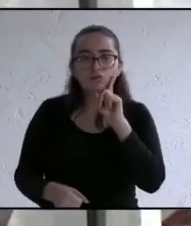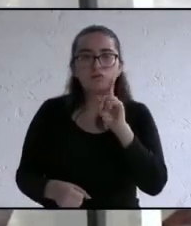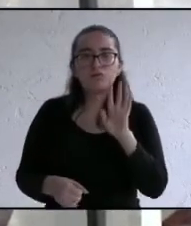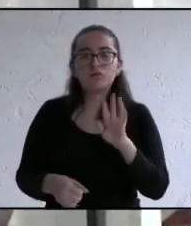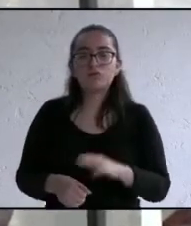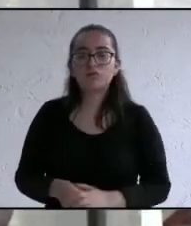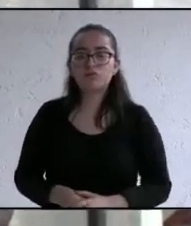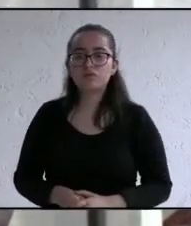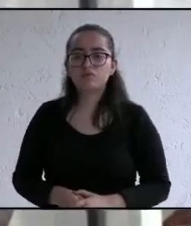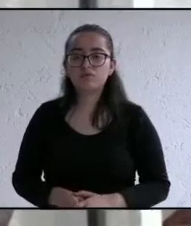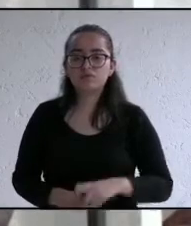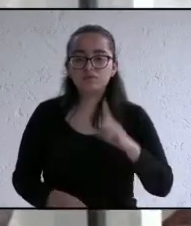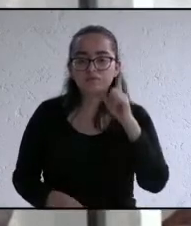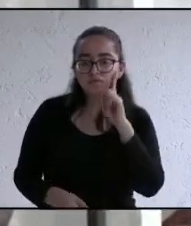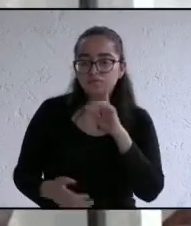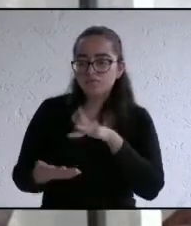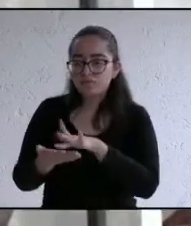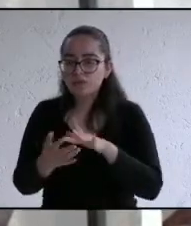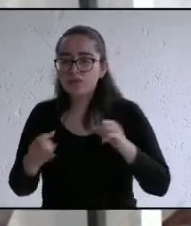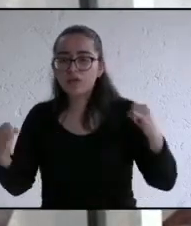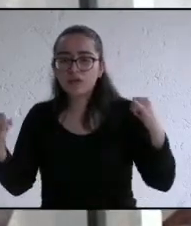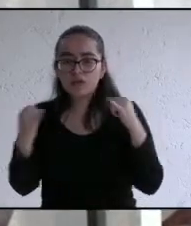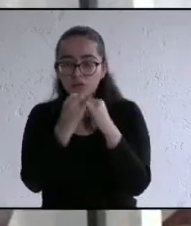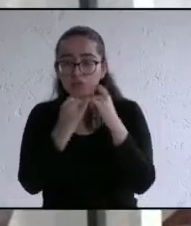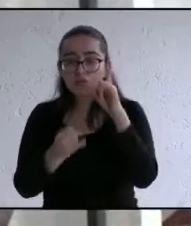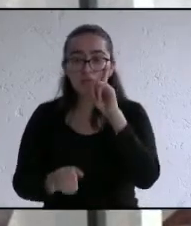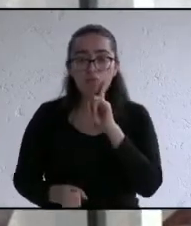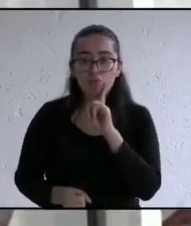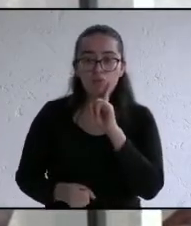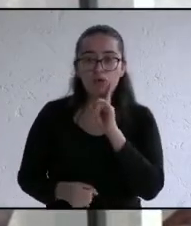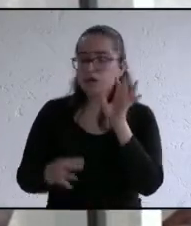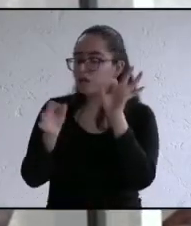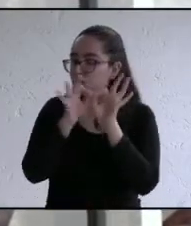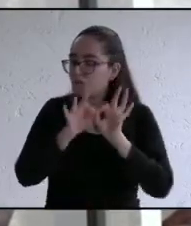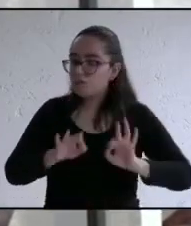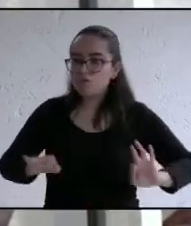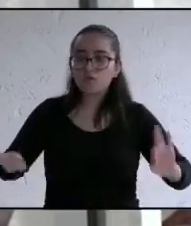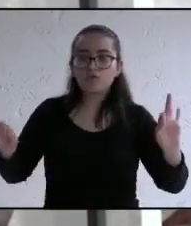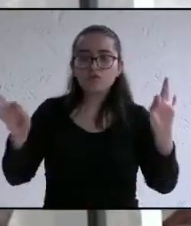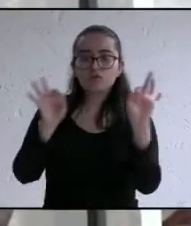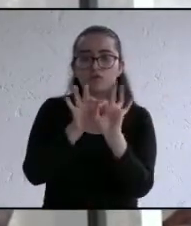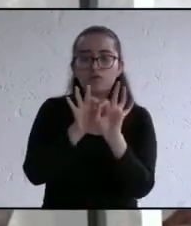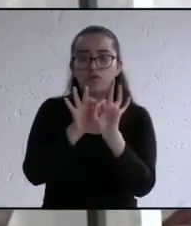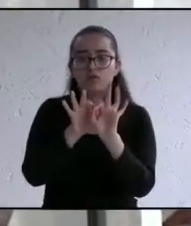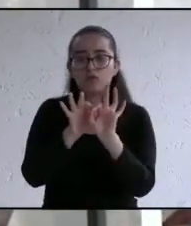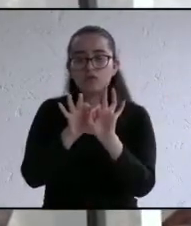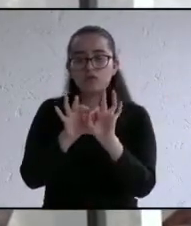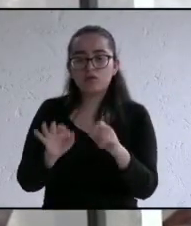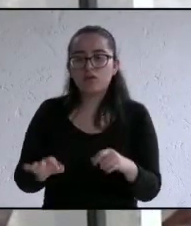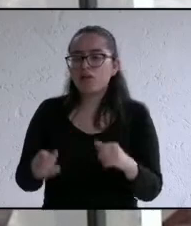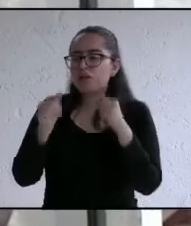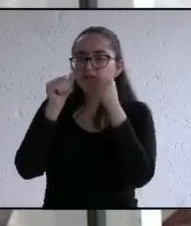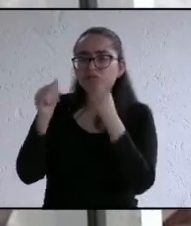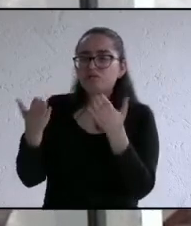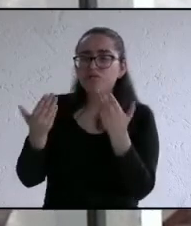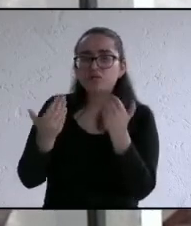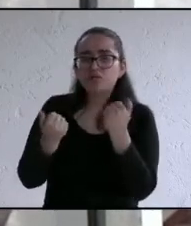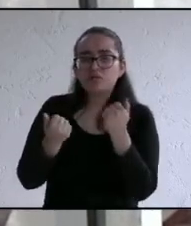a través del fortalecimiento del instituto de la mujer es algo importante y en lo que normalmente no ponen atención